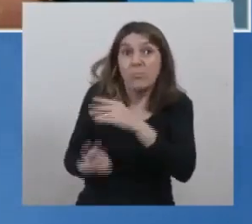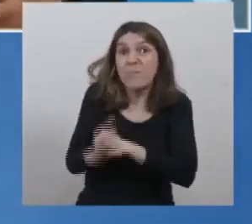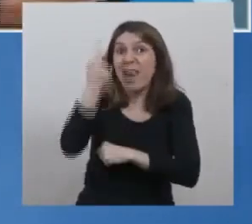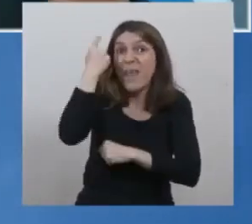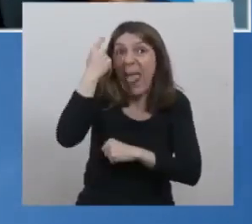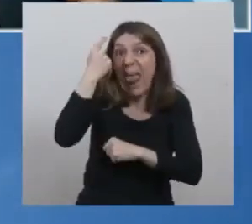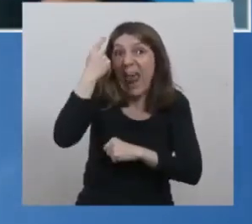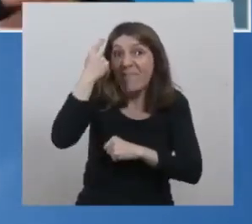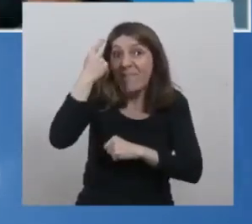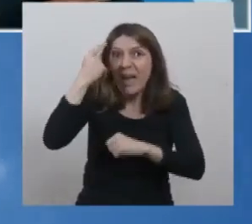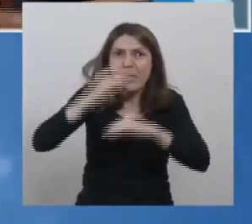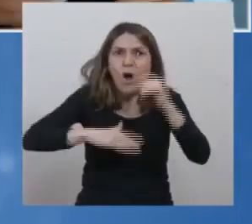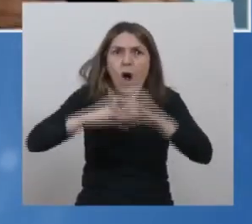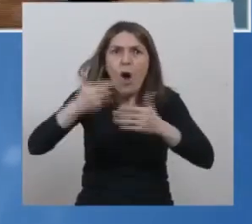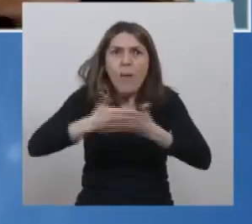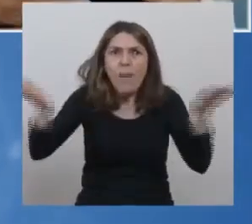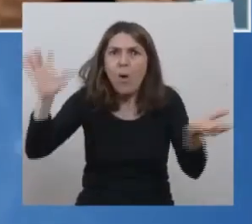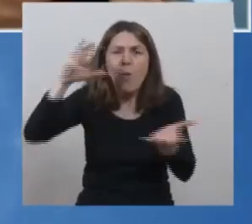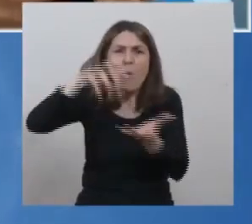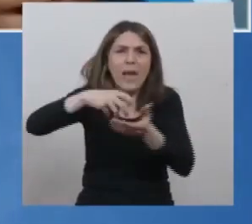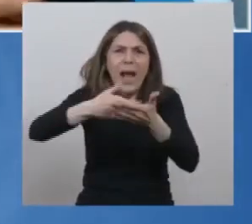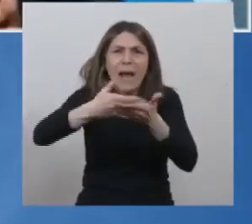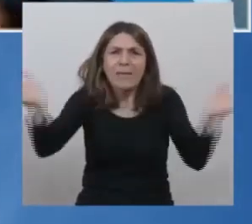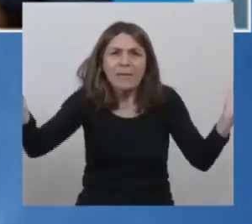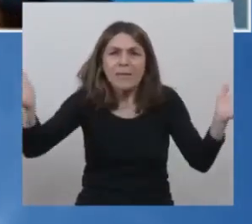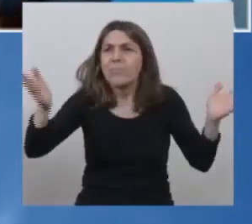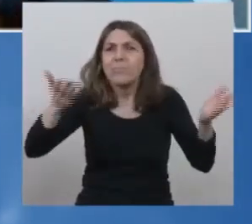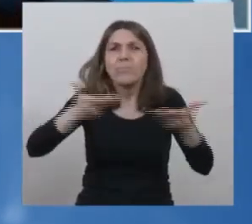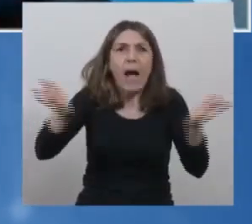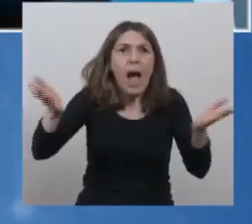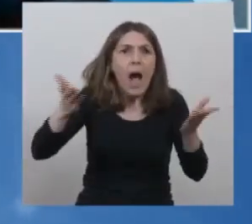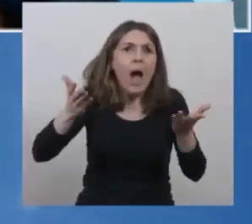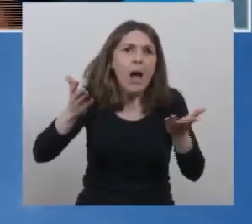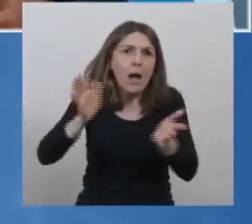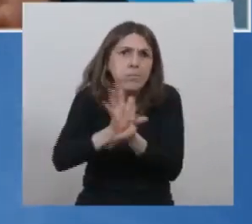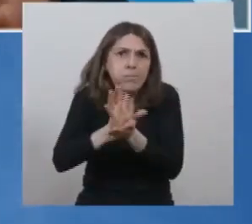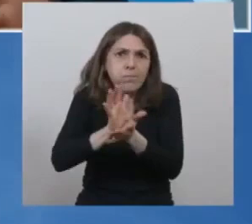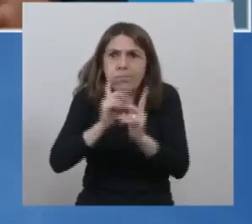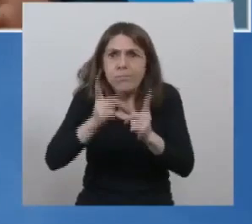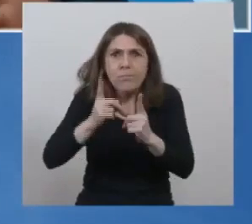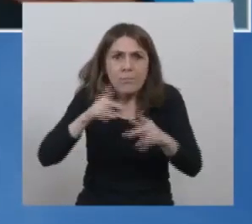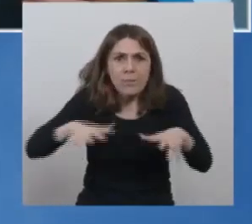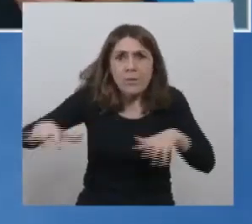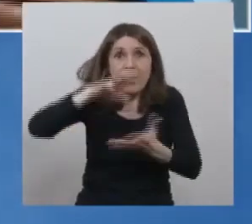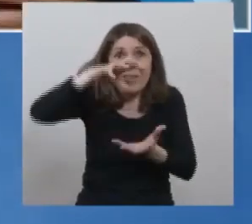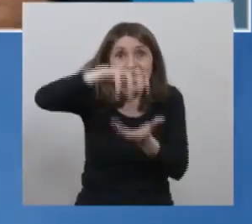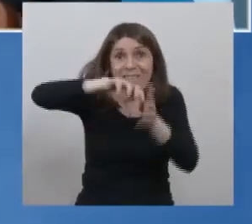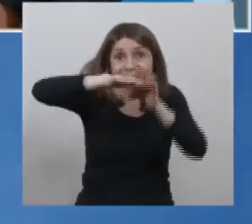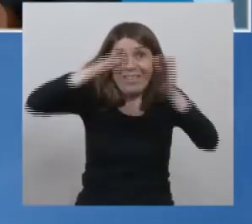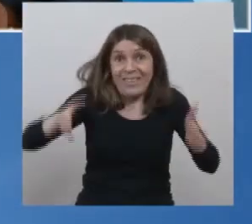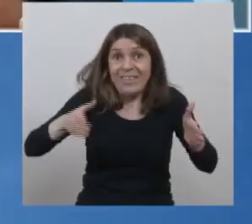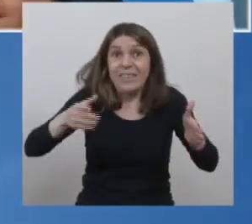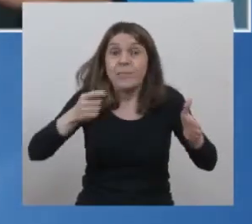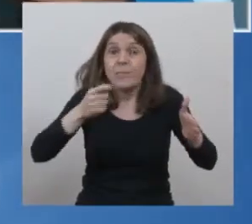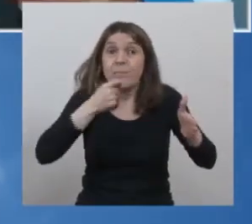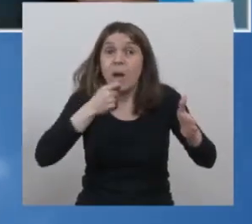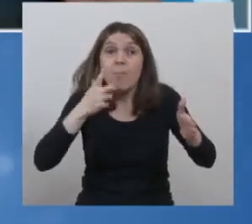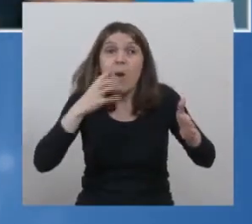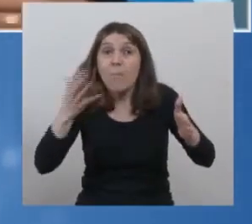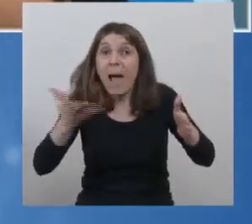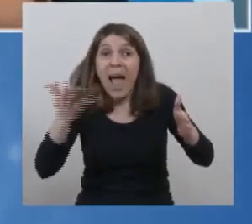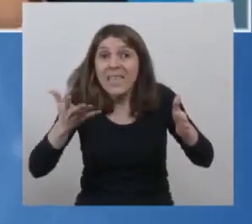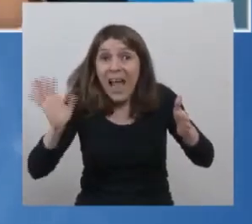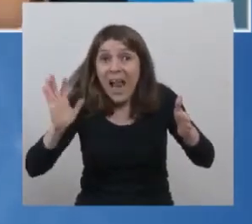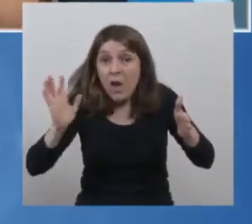pública de ampliarnos y poder brindar y llevar esta situación de camas intermedias donde en el caso de suceder